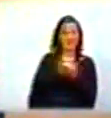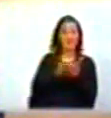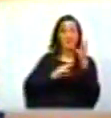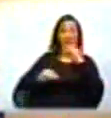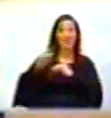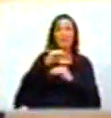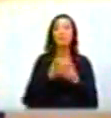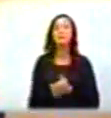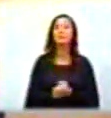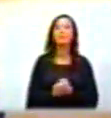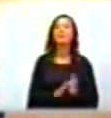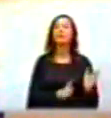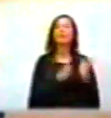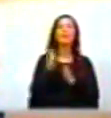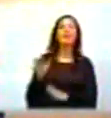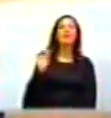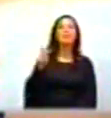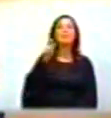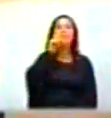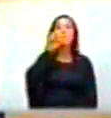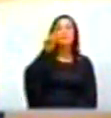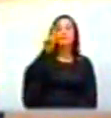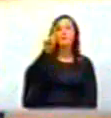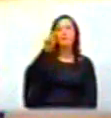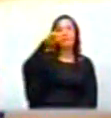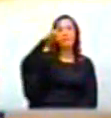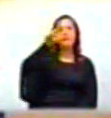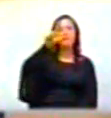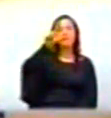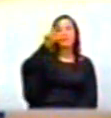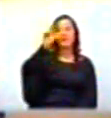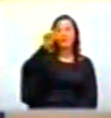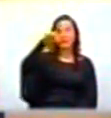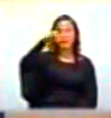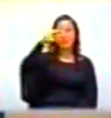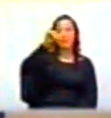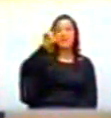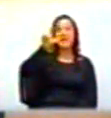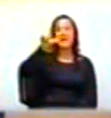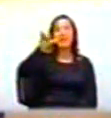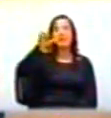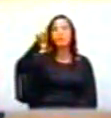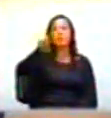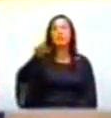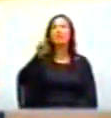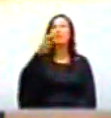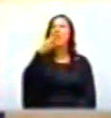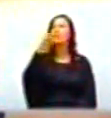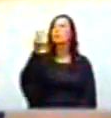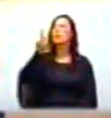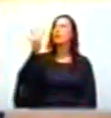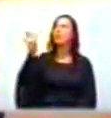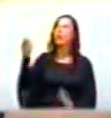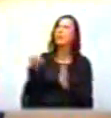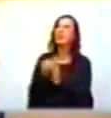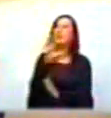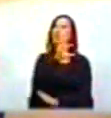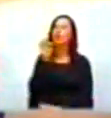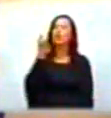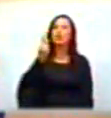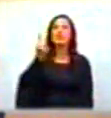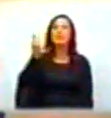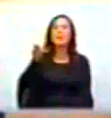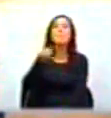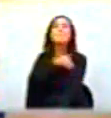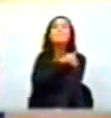Ya mencioné que Coltabaco, es decir, la Phyllis Morris, ha recibido créditos por 29.587 millones de pesos